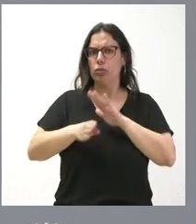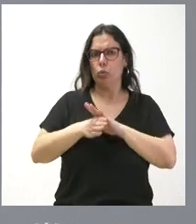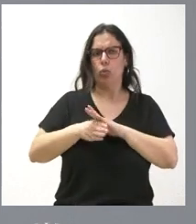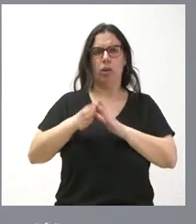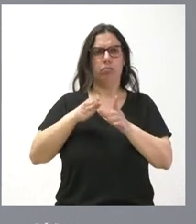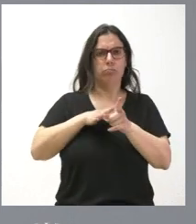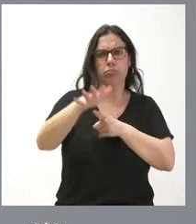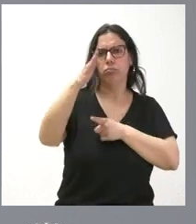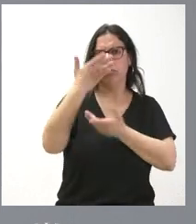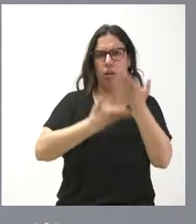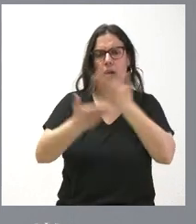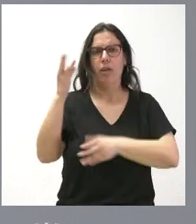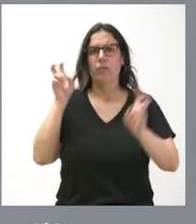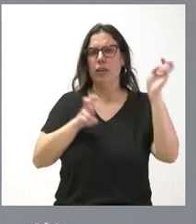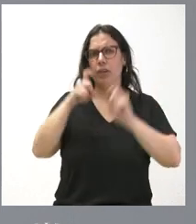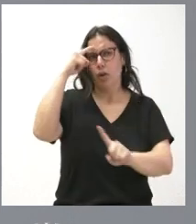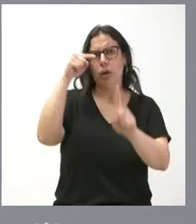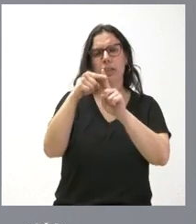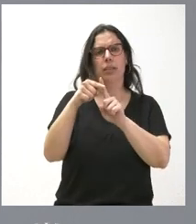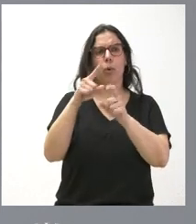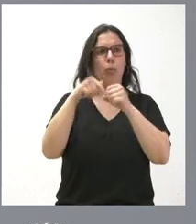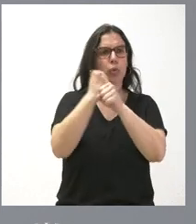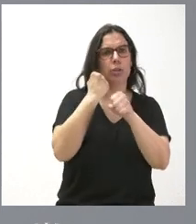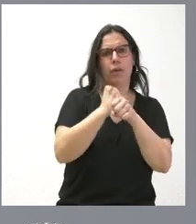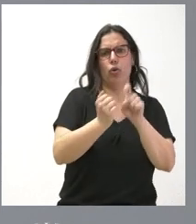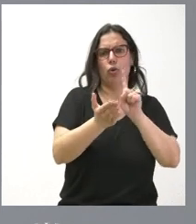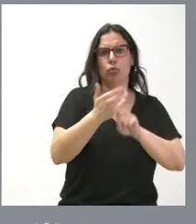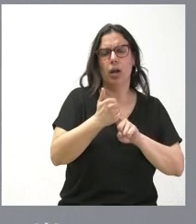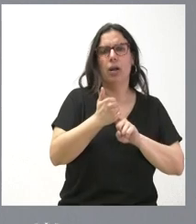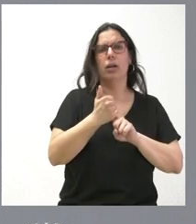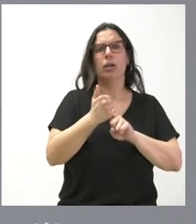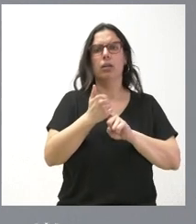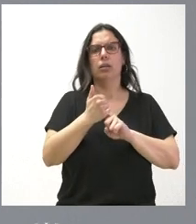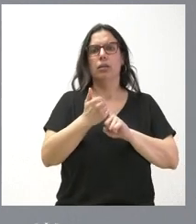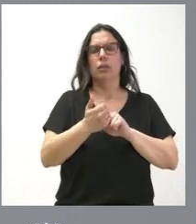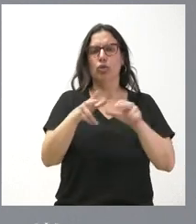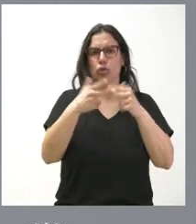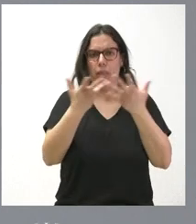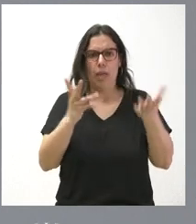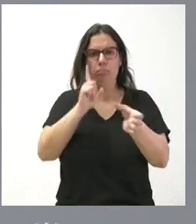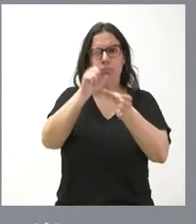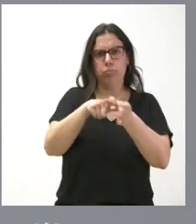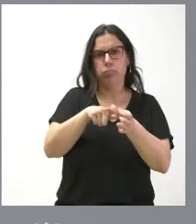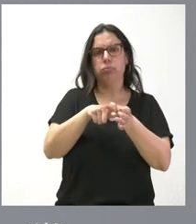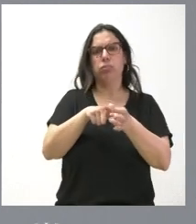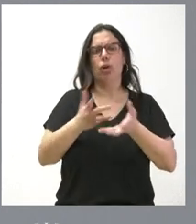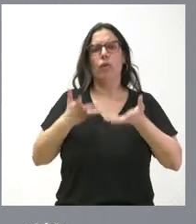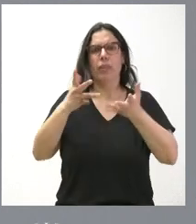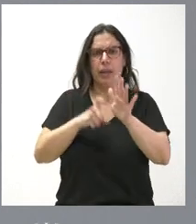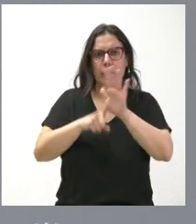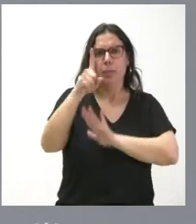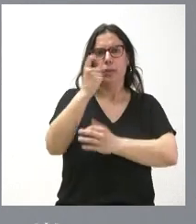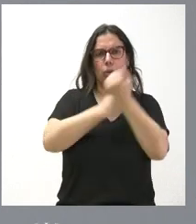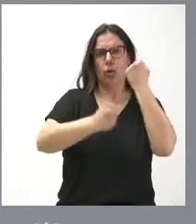sigan viniendo con la idea de buscar un puesto de trabajo, de incorporarse al conjunto de la sociedad, de generar crecimiento económico. Una gran parte